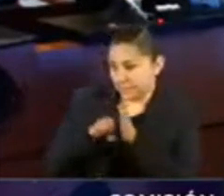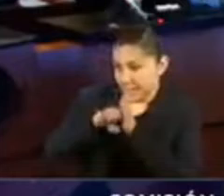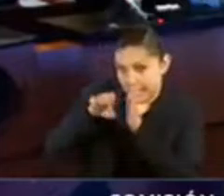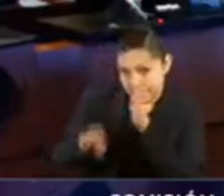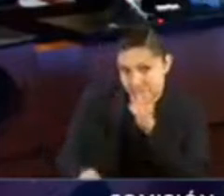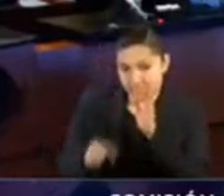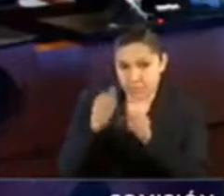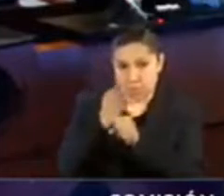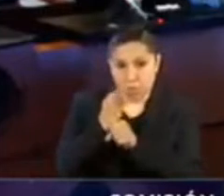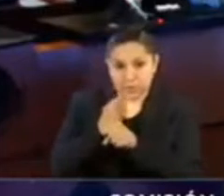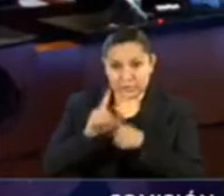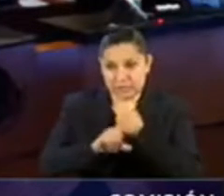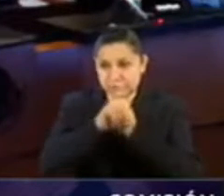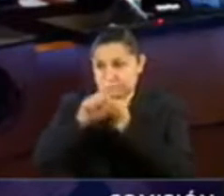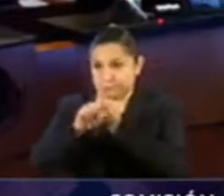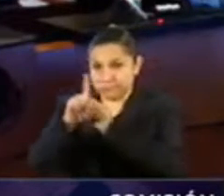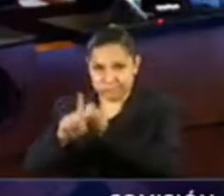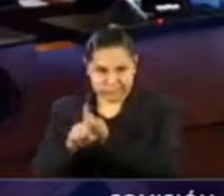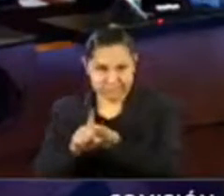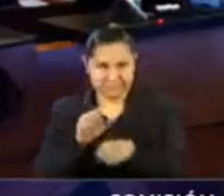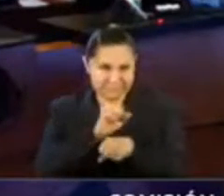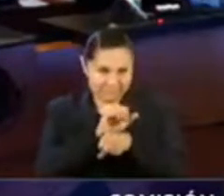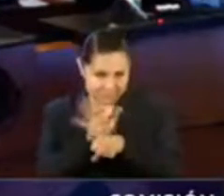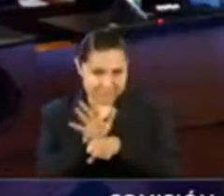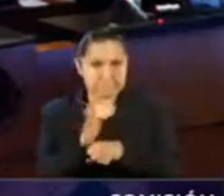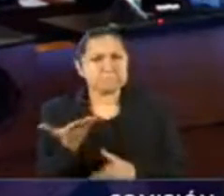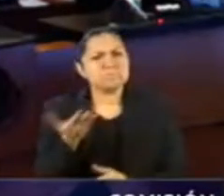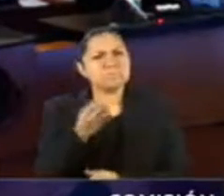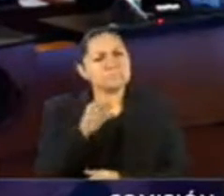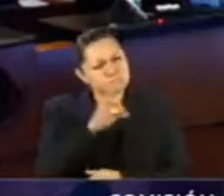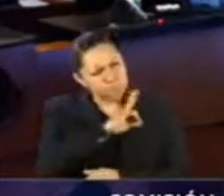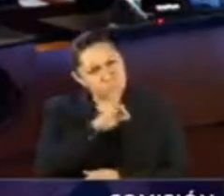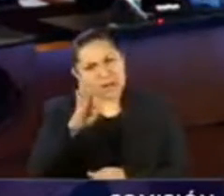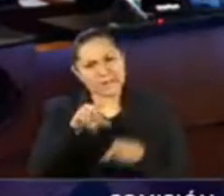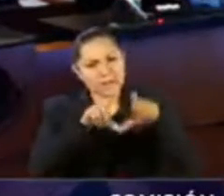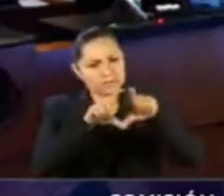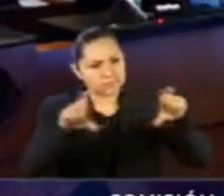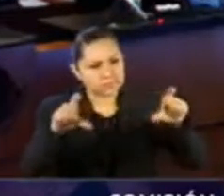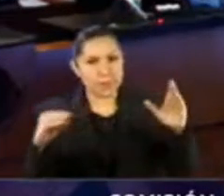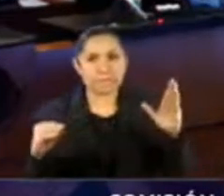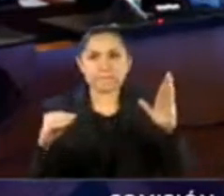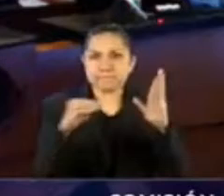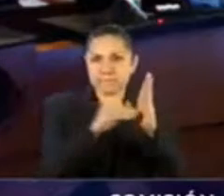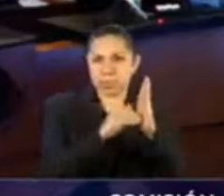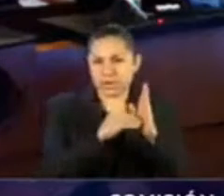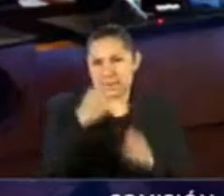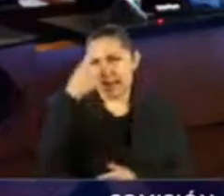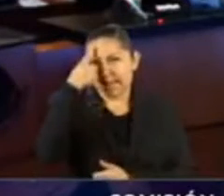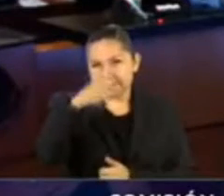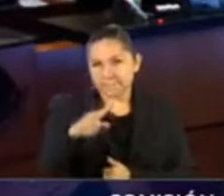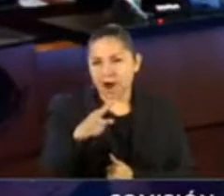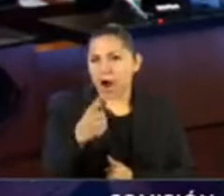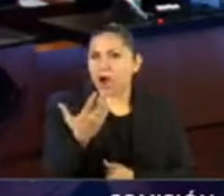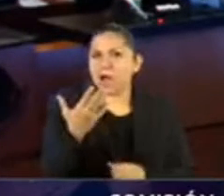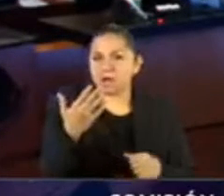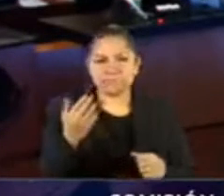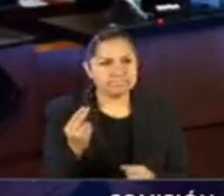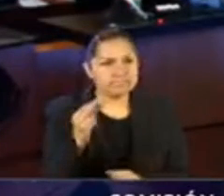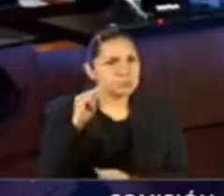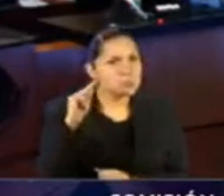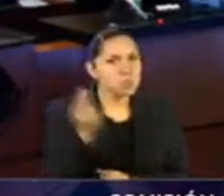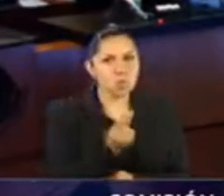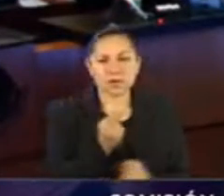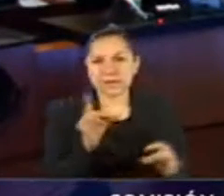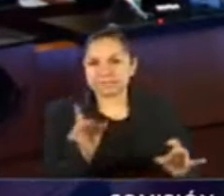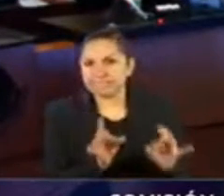se incorpore un mecanismo extraordinario que permita a los trabajadores que estaban activos, que